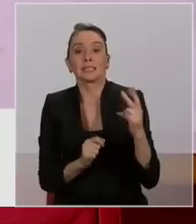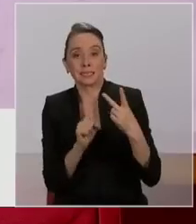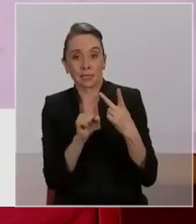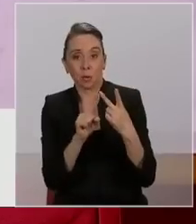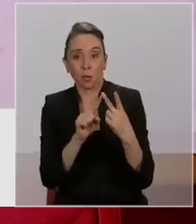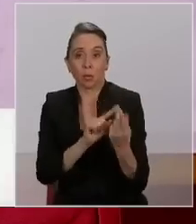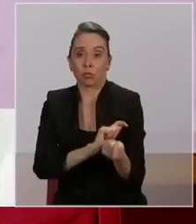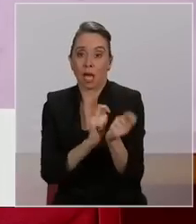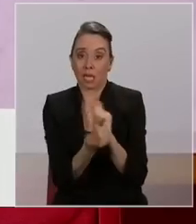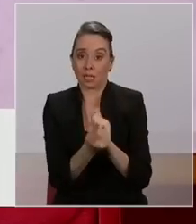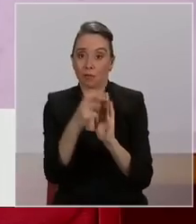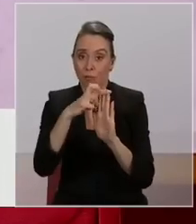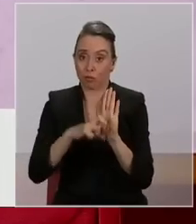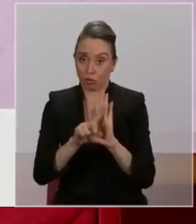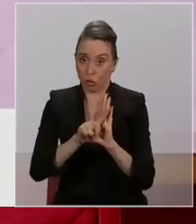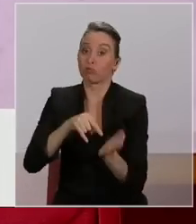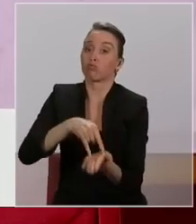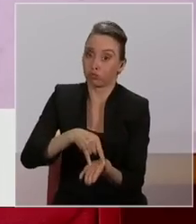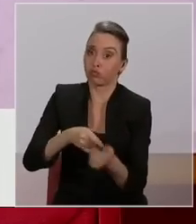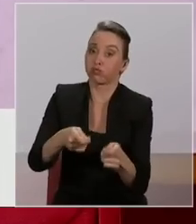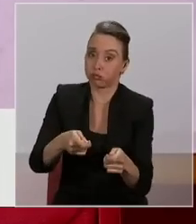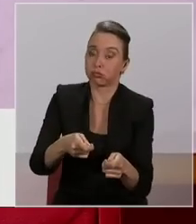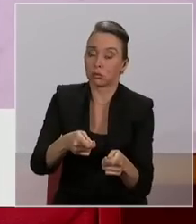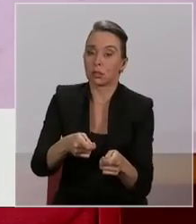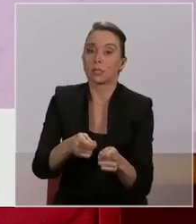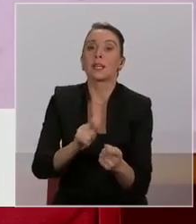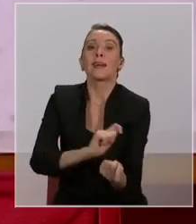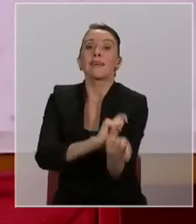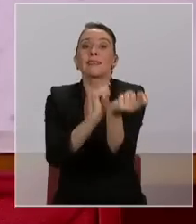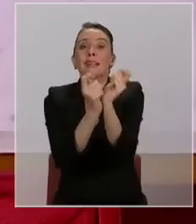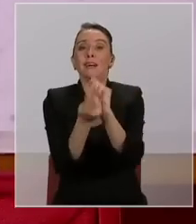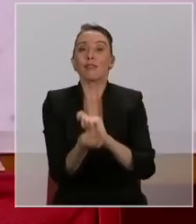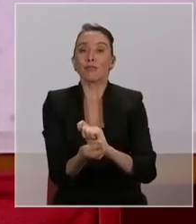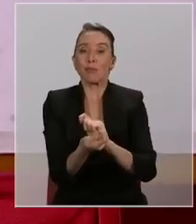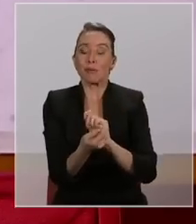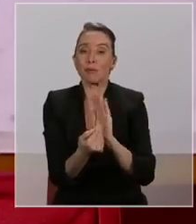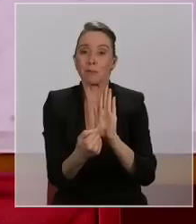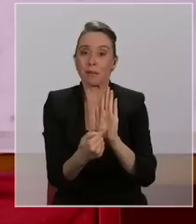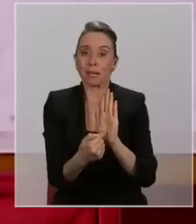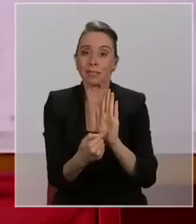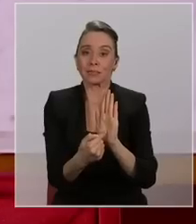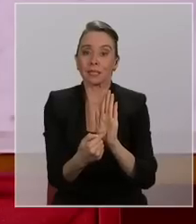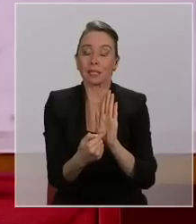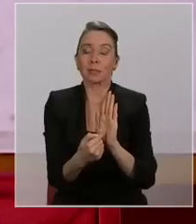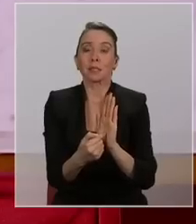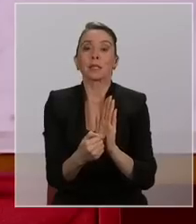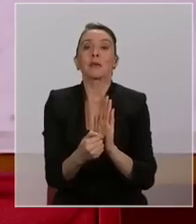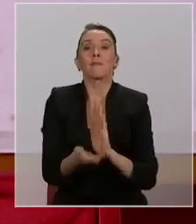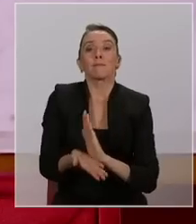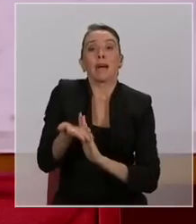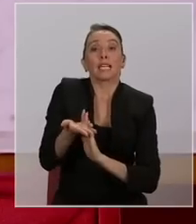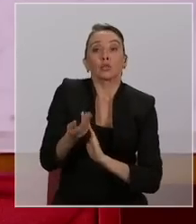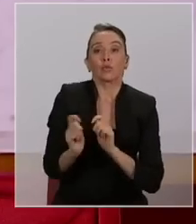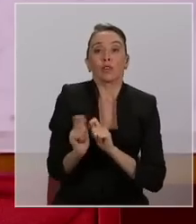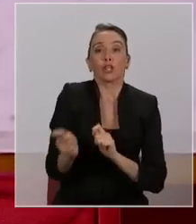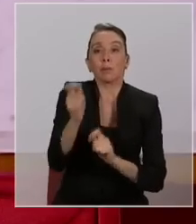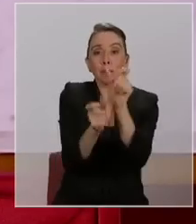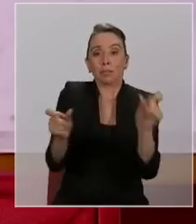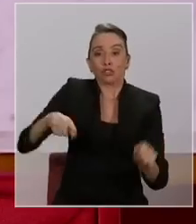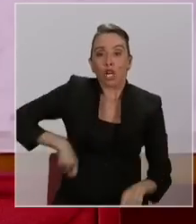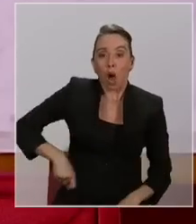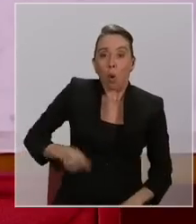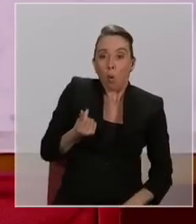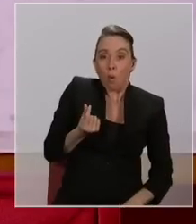que también está en este Congreso. Es una reforma que va a incrementar las pensiones de nuestros jubilados